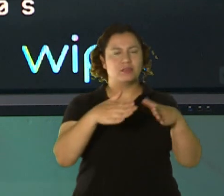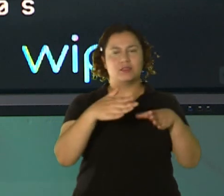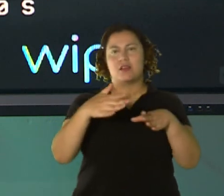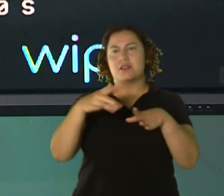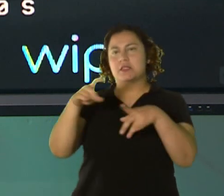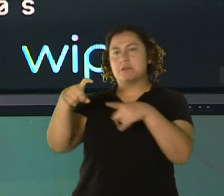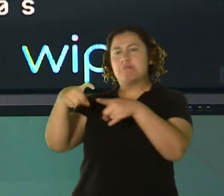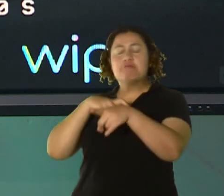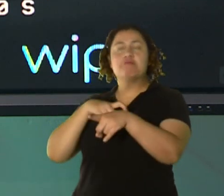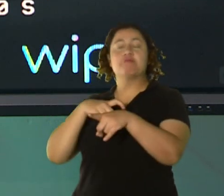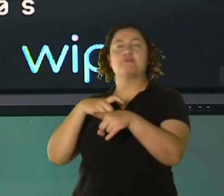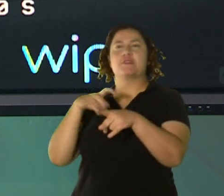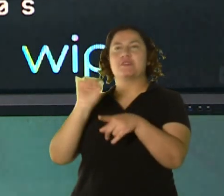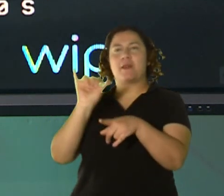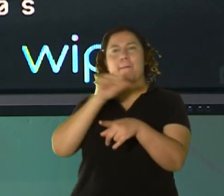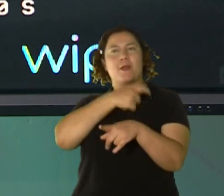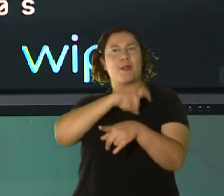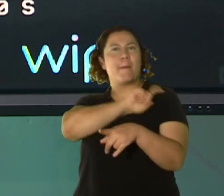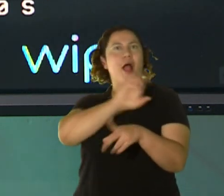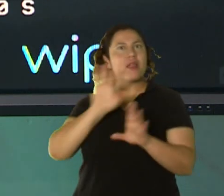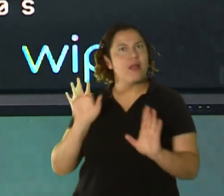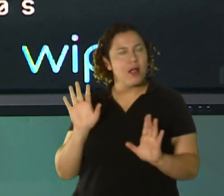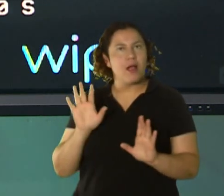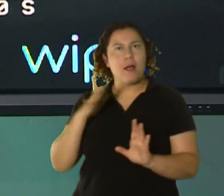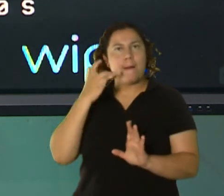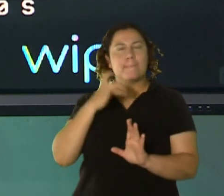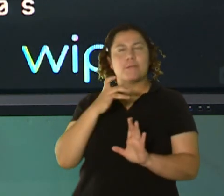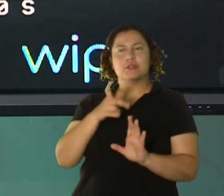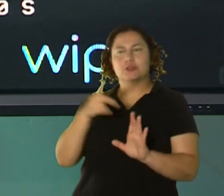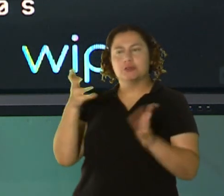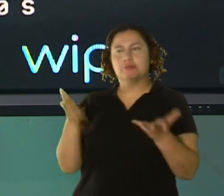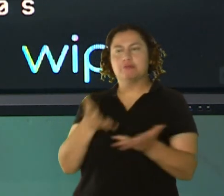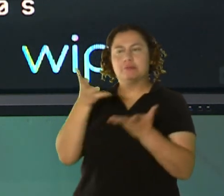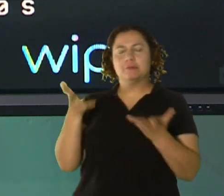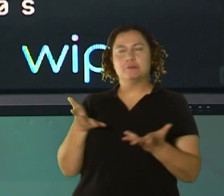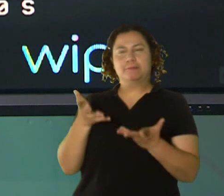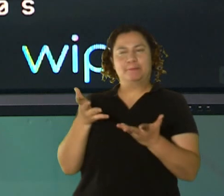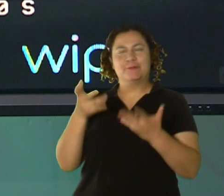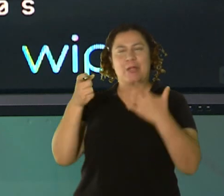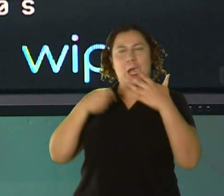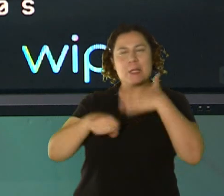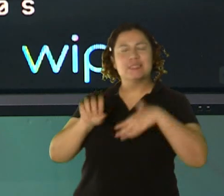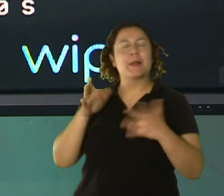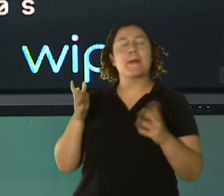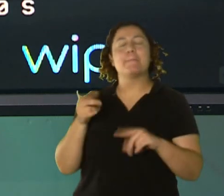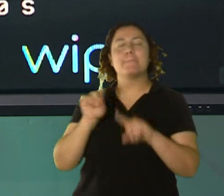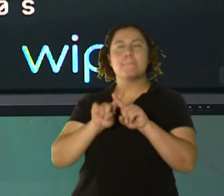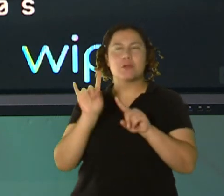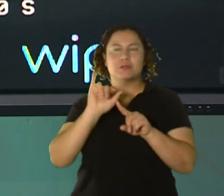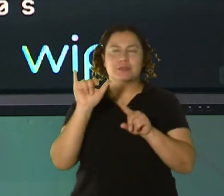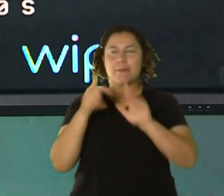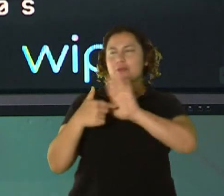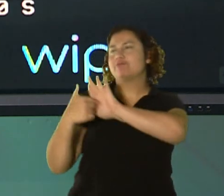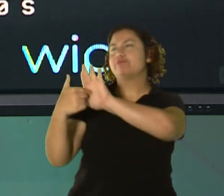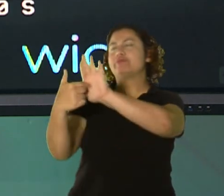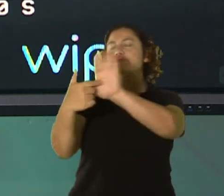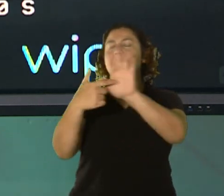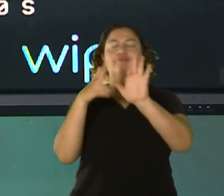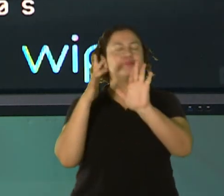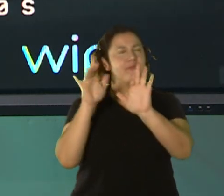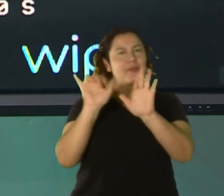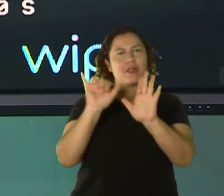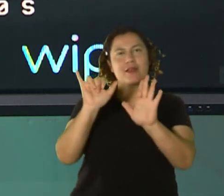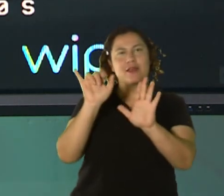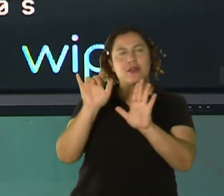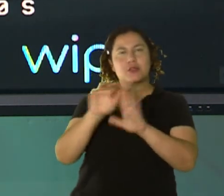España, porque somos de aquí y nos reflejamos en otros lugares también. Brindándoles las noticias y cómo se trabaja aquí en Puerto Rico,